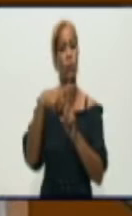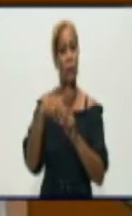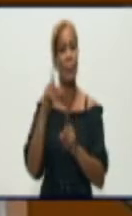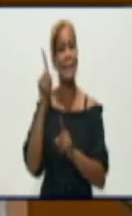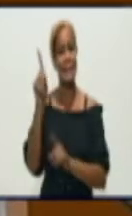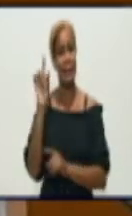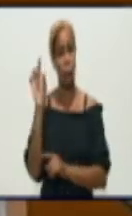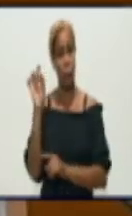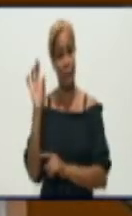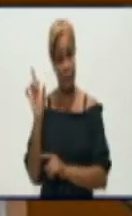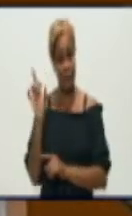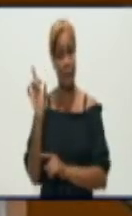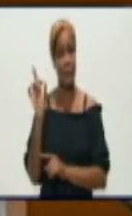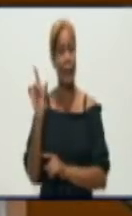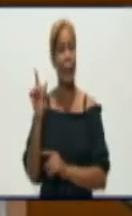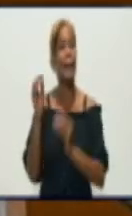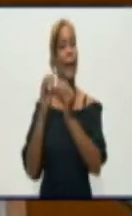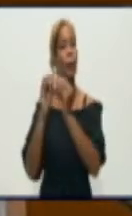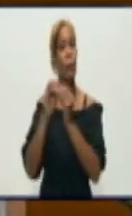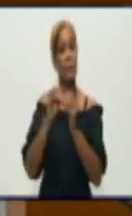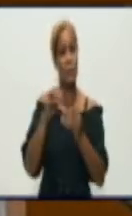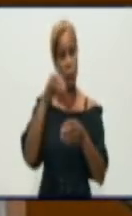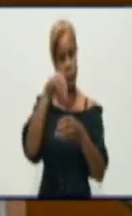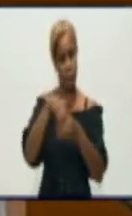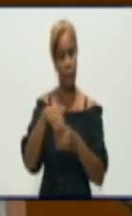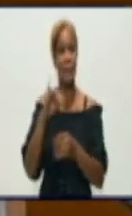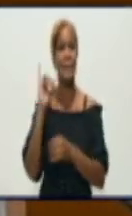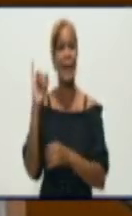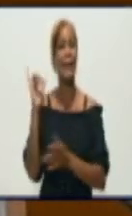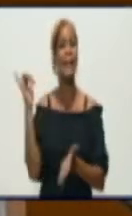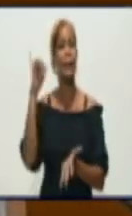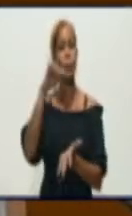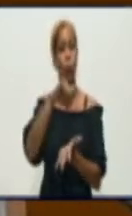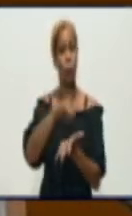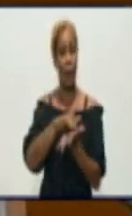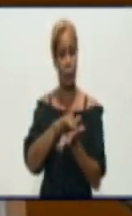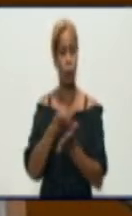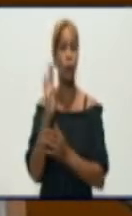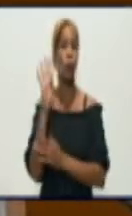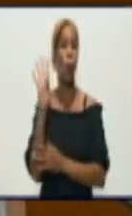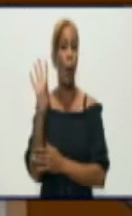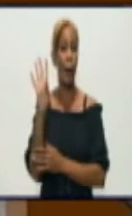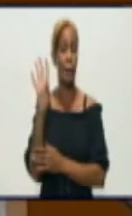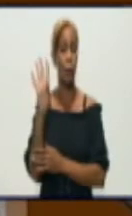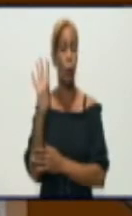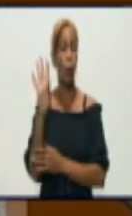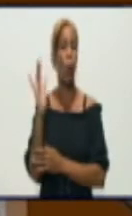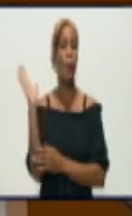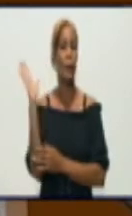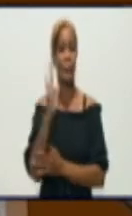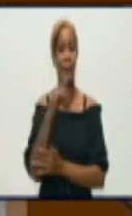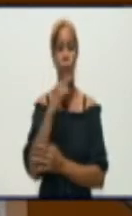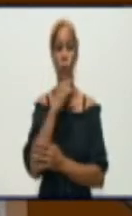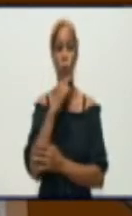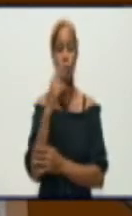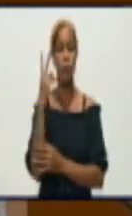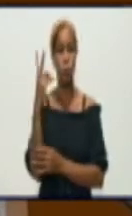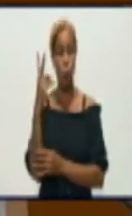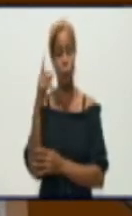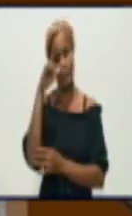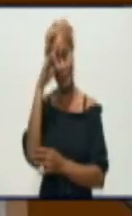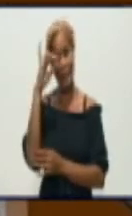correspondientes a la transmisión autóctona y 6 casos importados, 4 procedentes de Rusia y 2 procedentes de Haití.